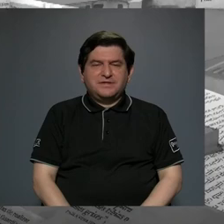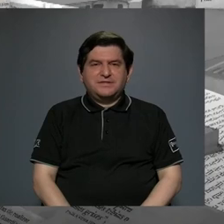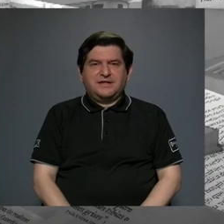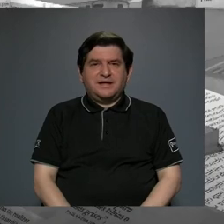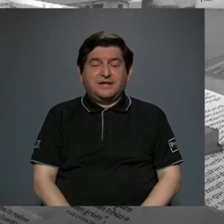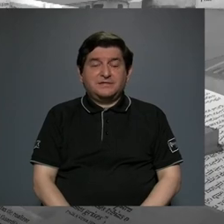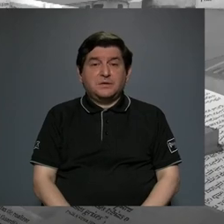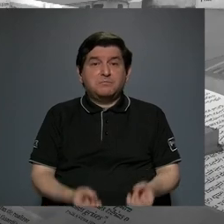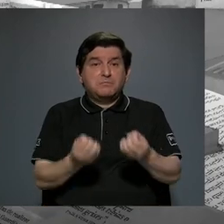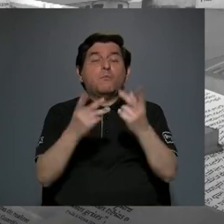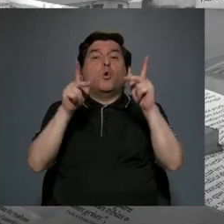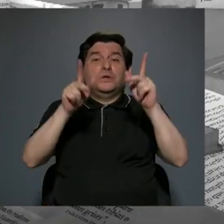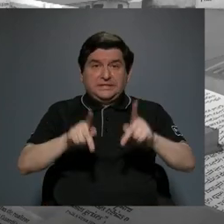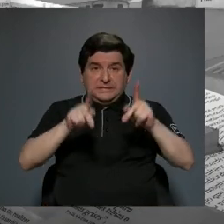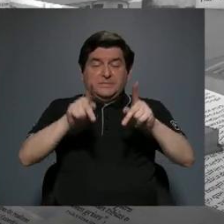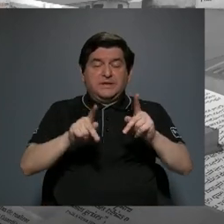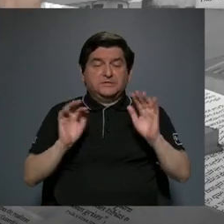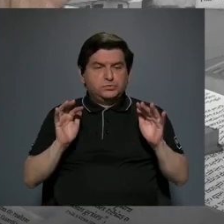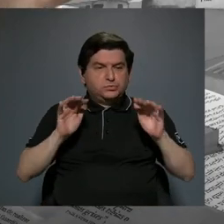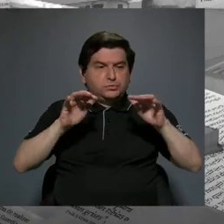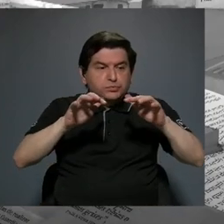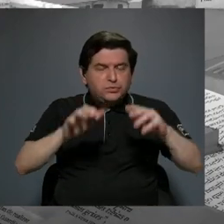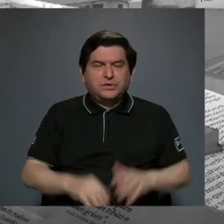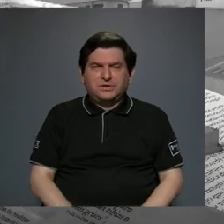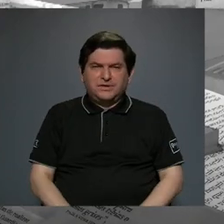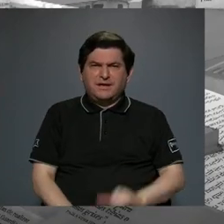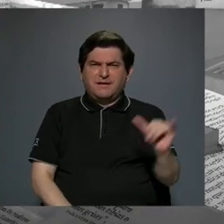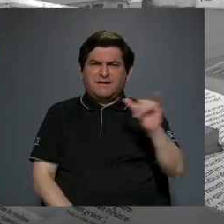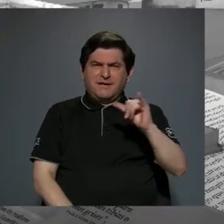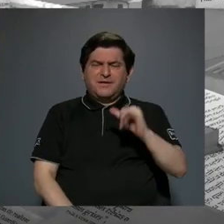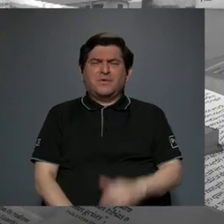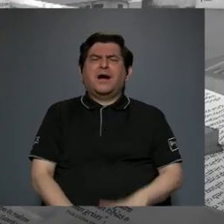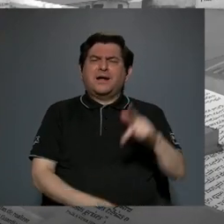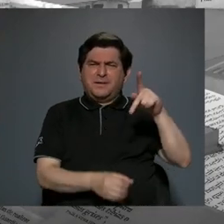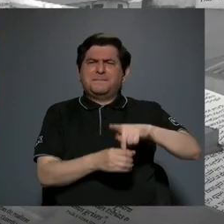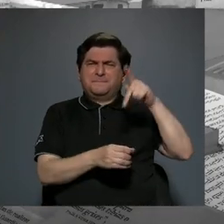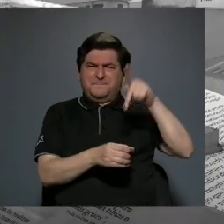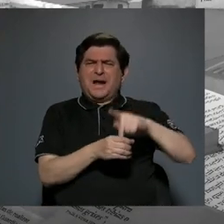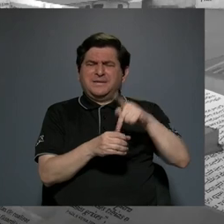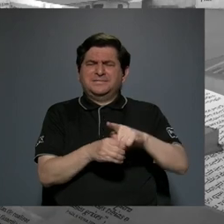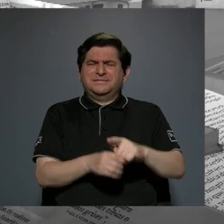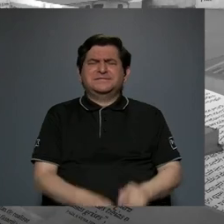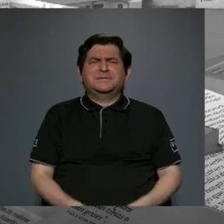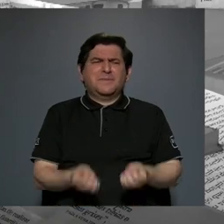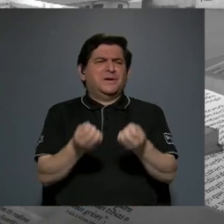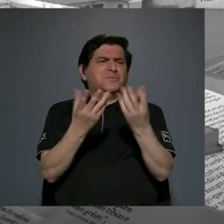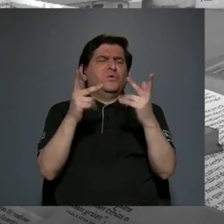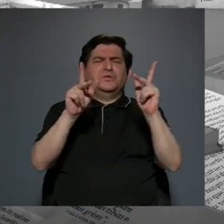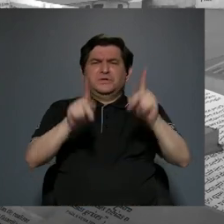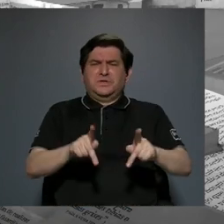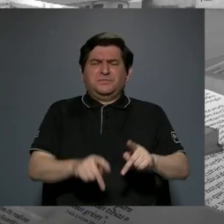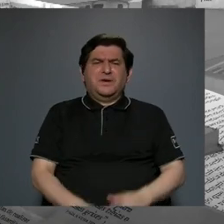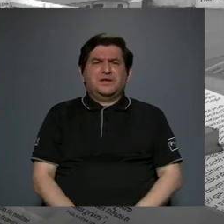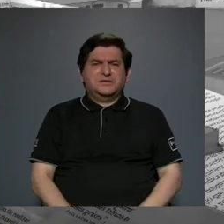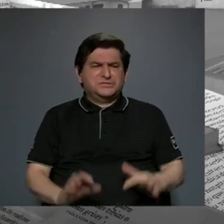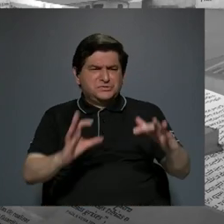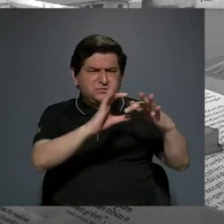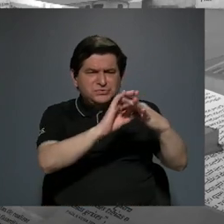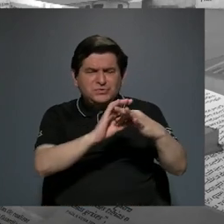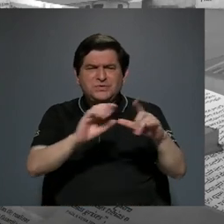actividad masiva, una actividad en donde hay una gran participación y han unido esfuerzos muchos